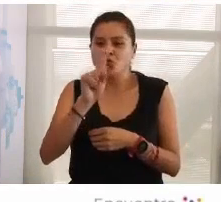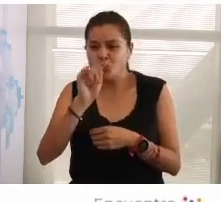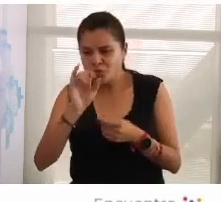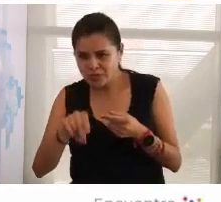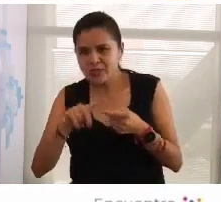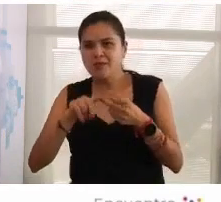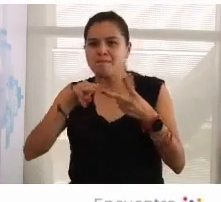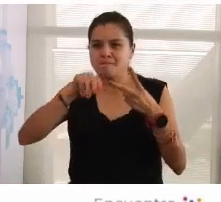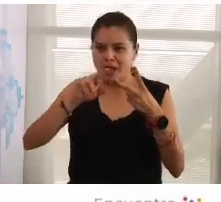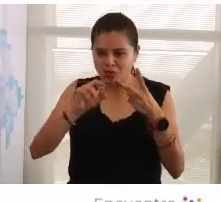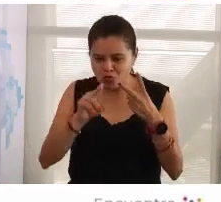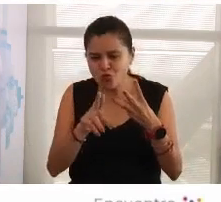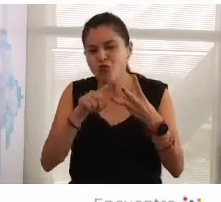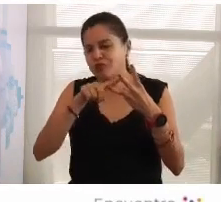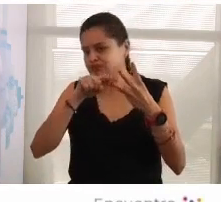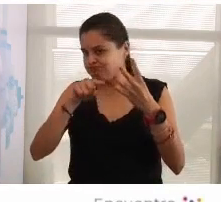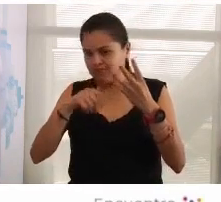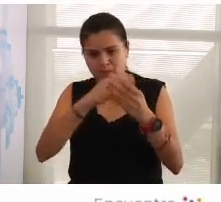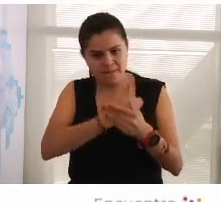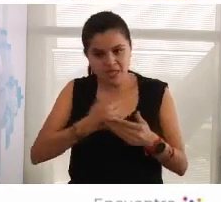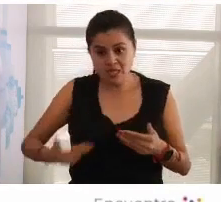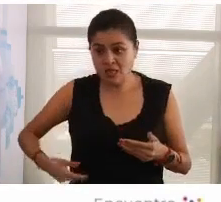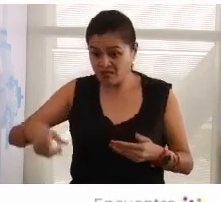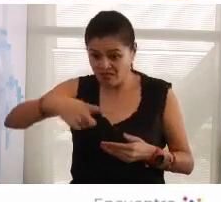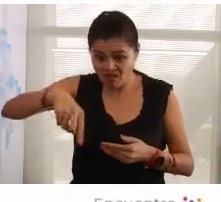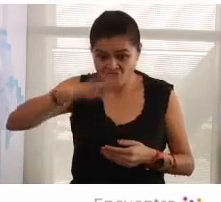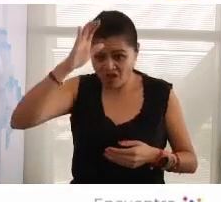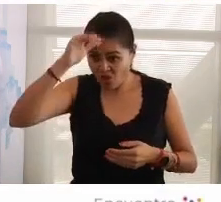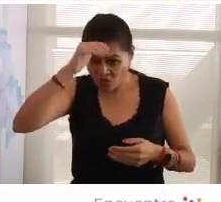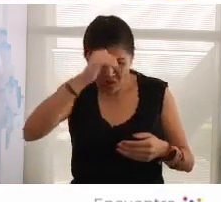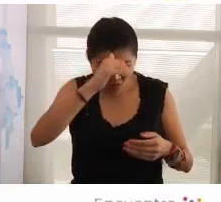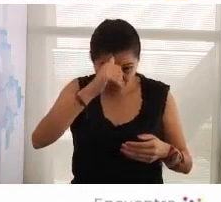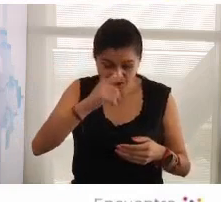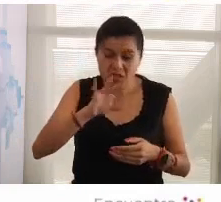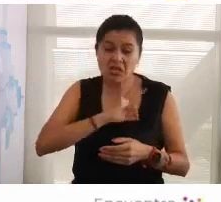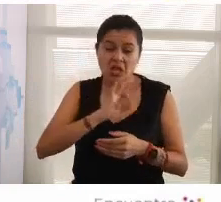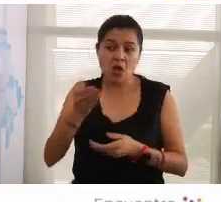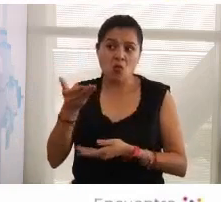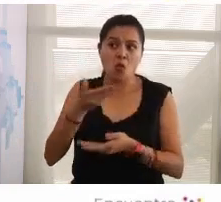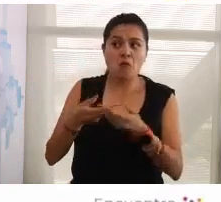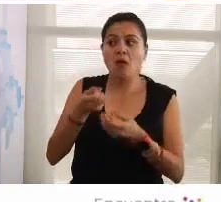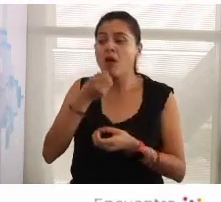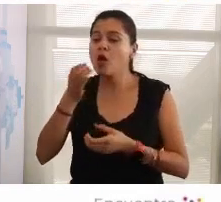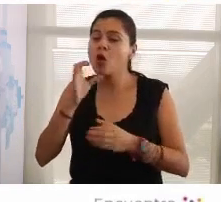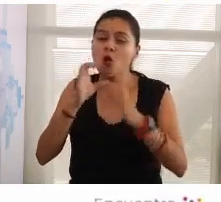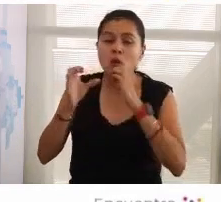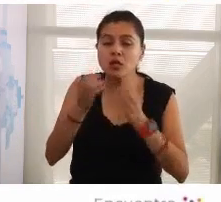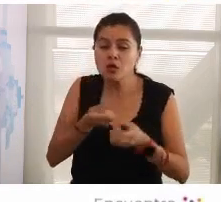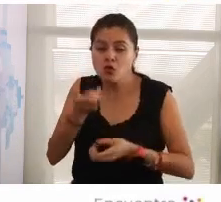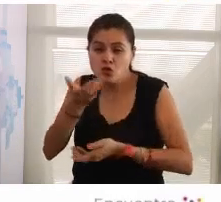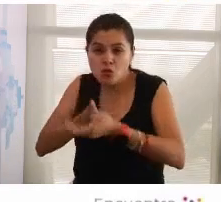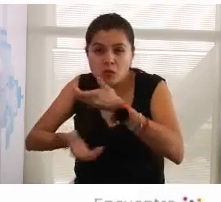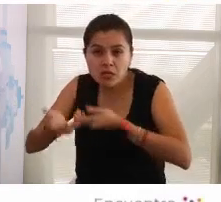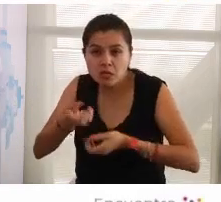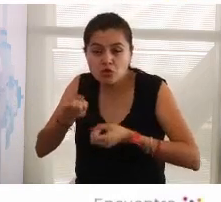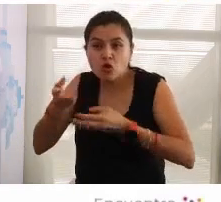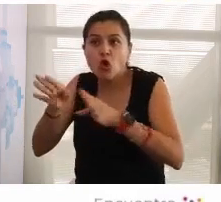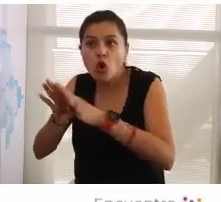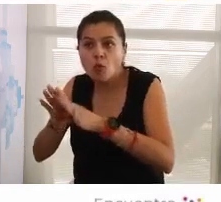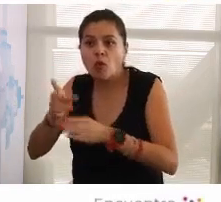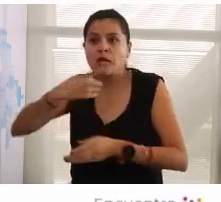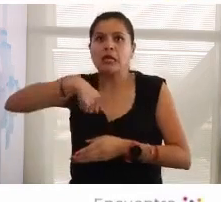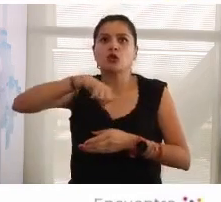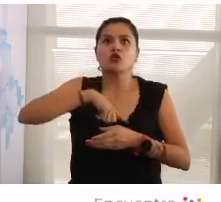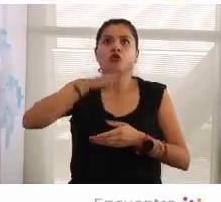Ortega Bukele Bolsonaro se pueden poner de acuerdo se pueden incluso prestar las técnicas de represión y nosotros